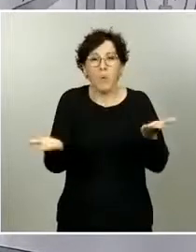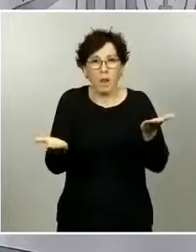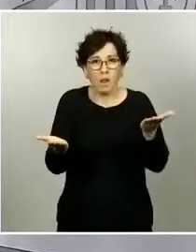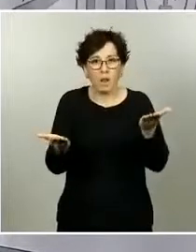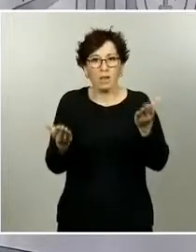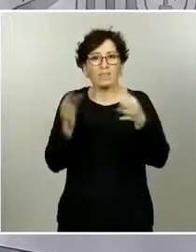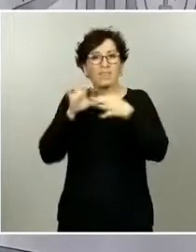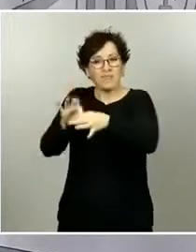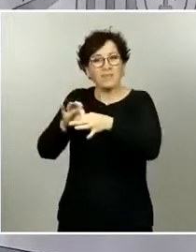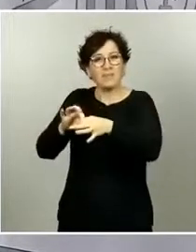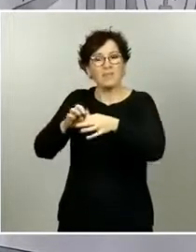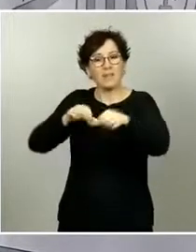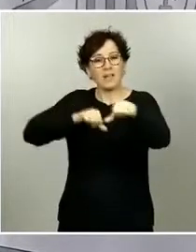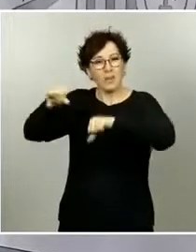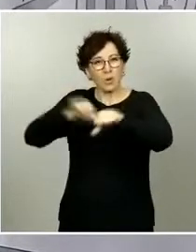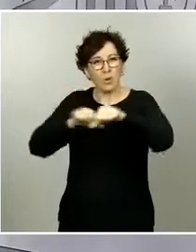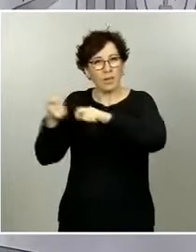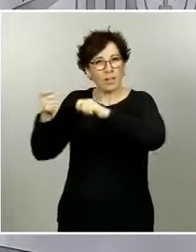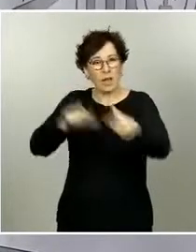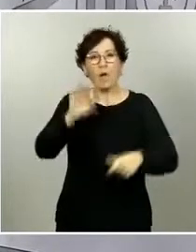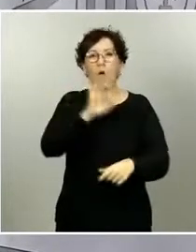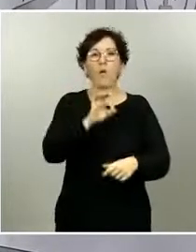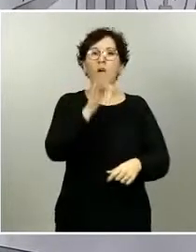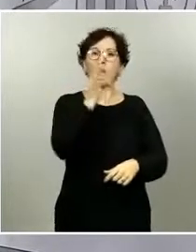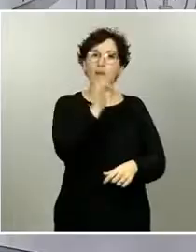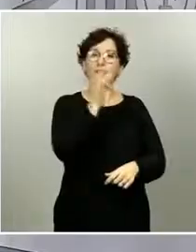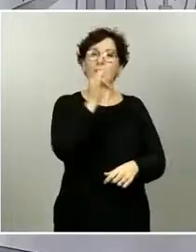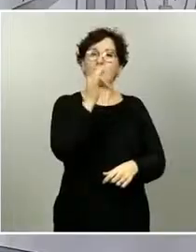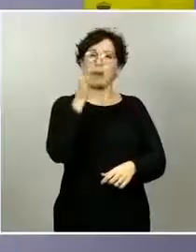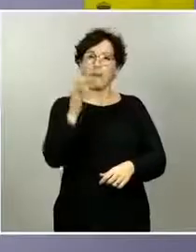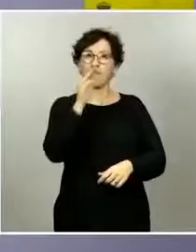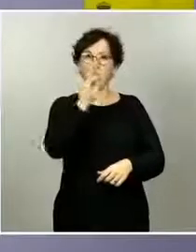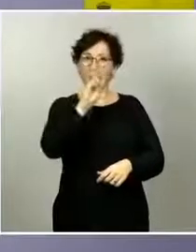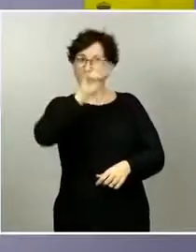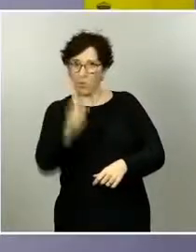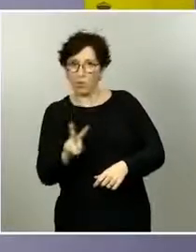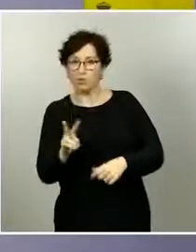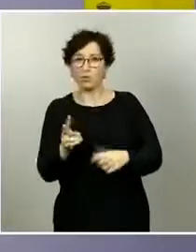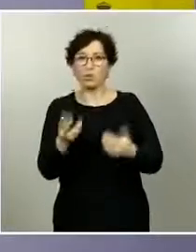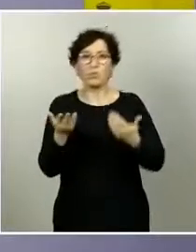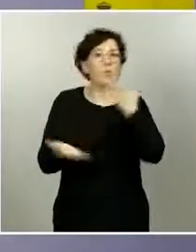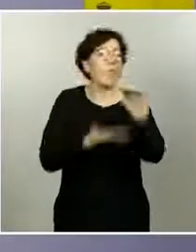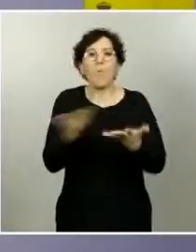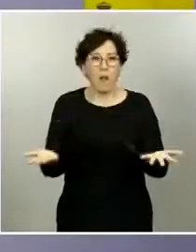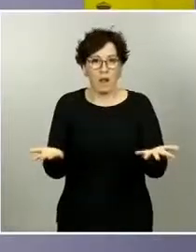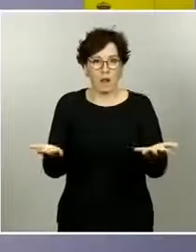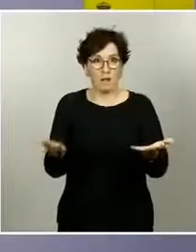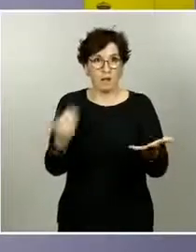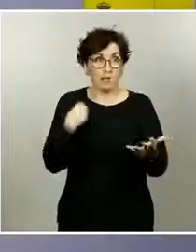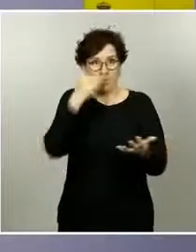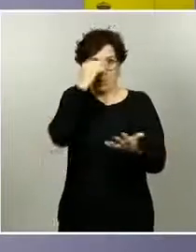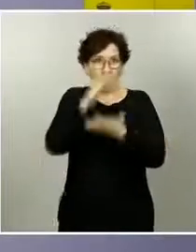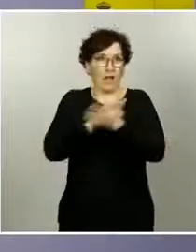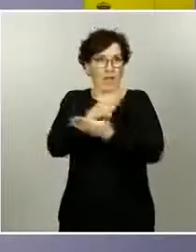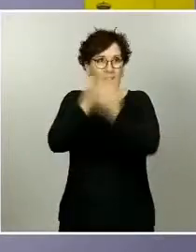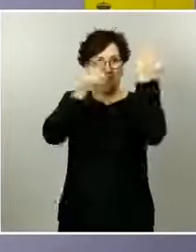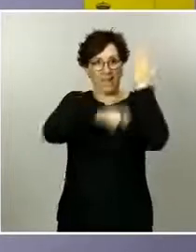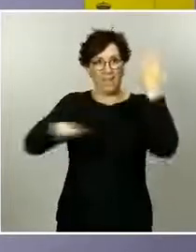caso de tener que usar mascarilla, ¿cuál es la adecuada? ¿Deberíamos llevar mascarillas quirúrgicas o del tipo FFP2?